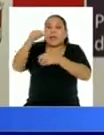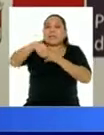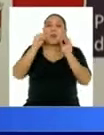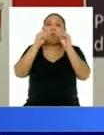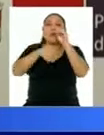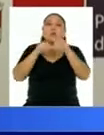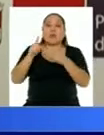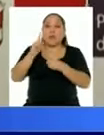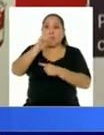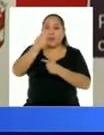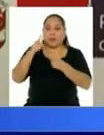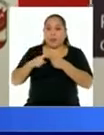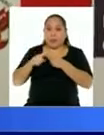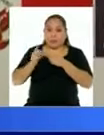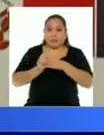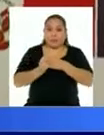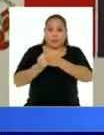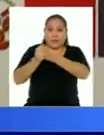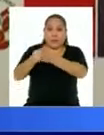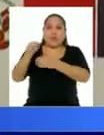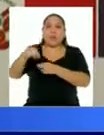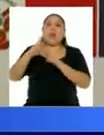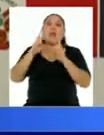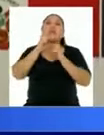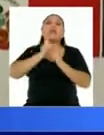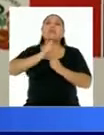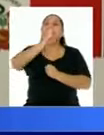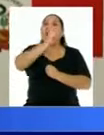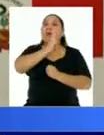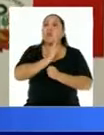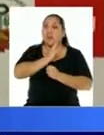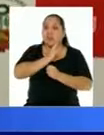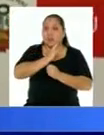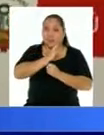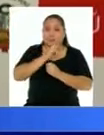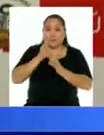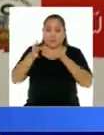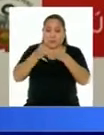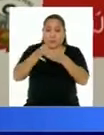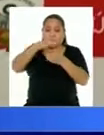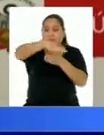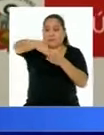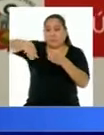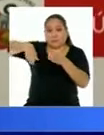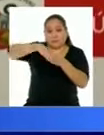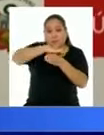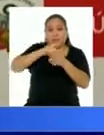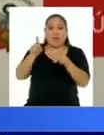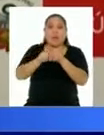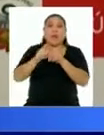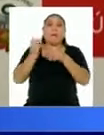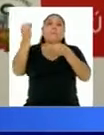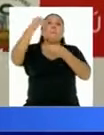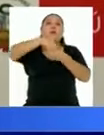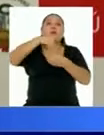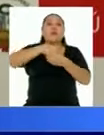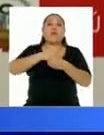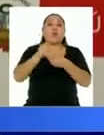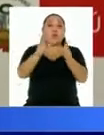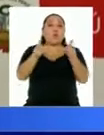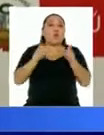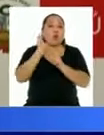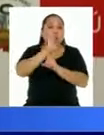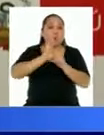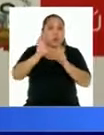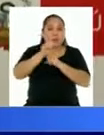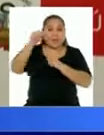La primera es la guía de restaurantes y espacios colindantes que también incluye establecimientos culturales. Dentro